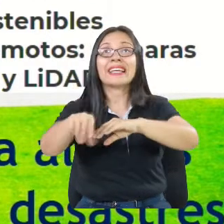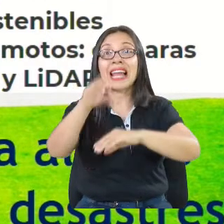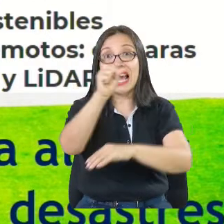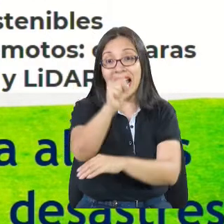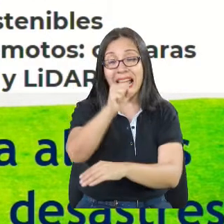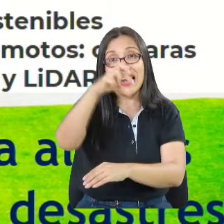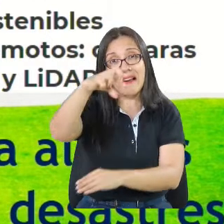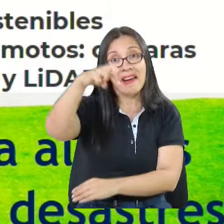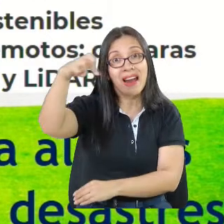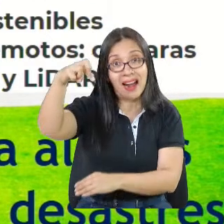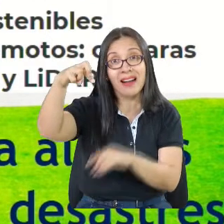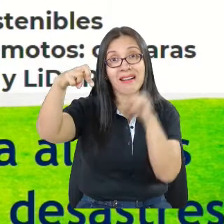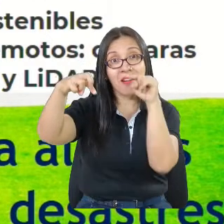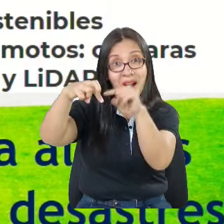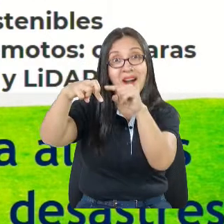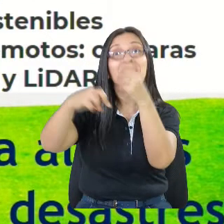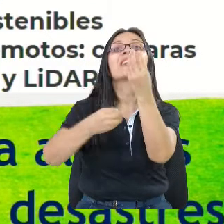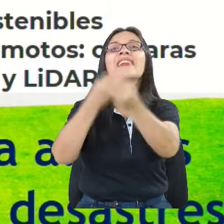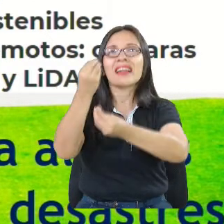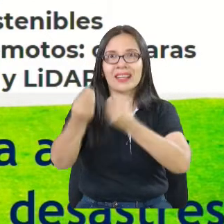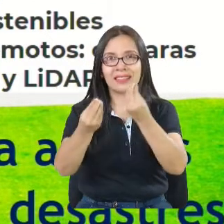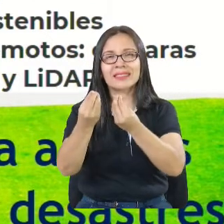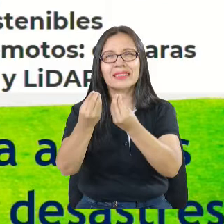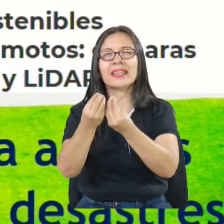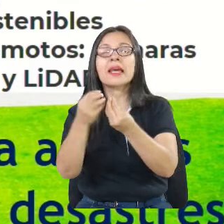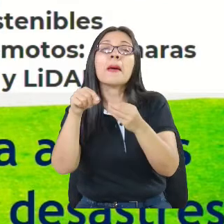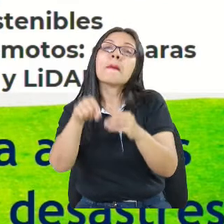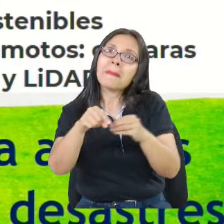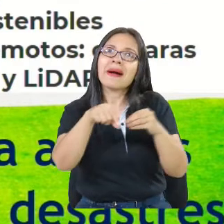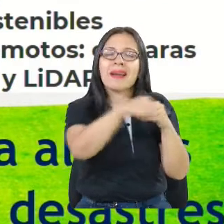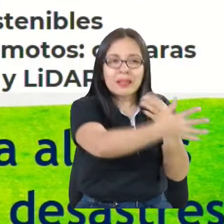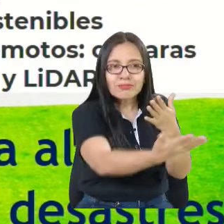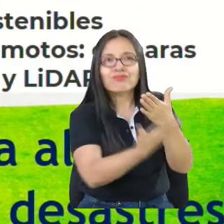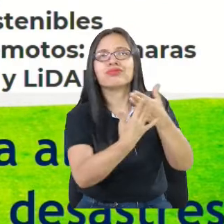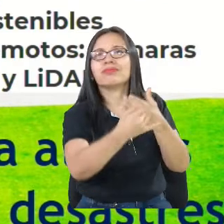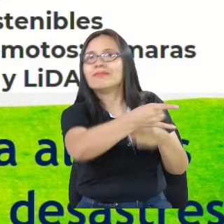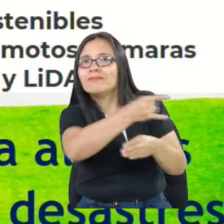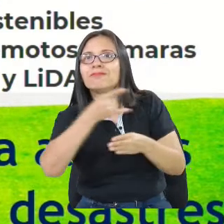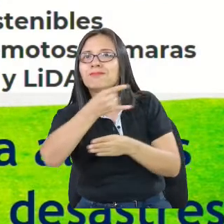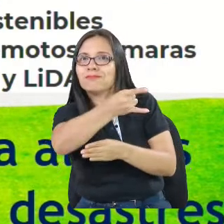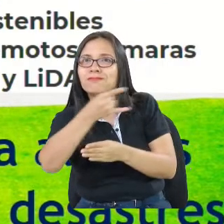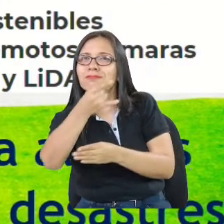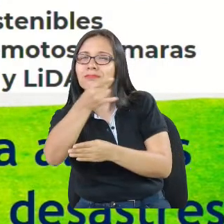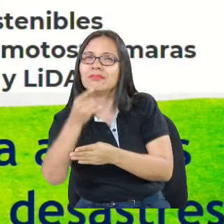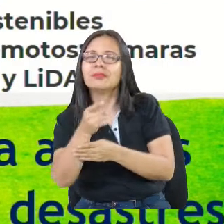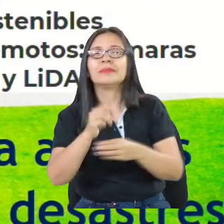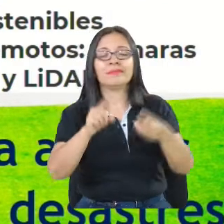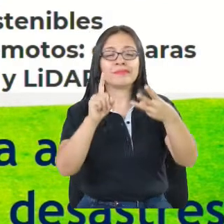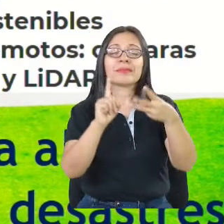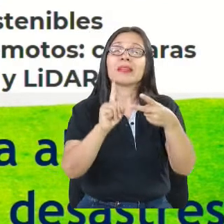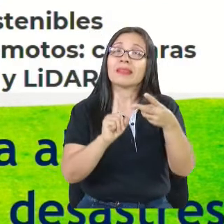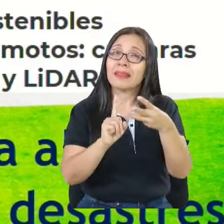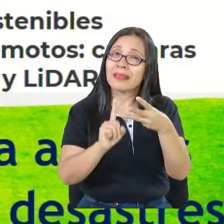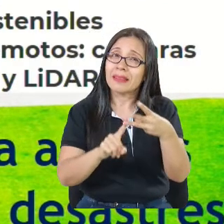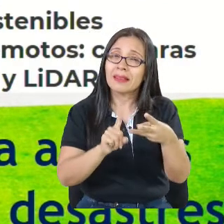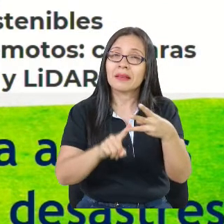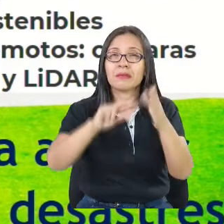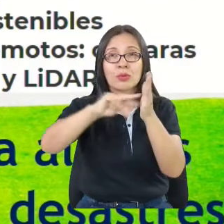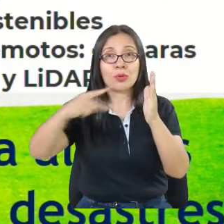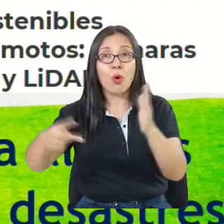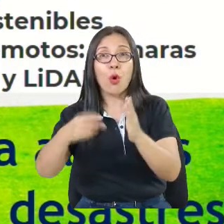permite visualizar toda esa información que emiten las estaciones. El tema de tecnología dura con apuntarle